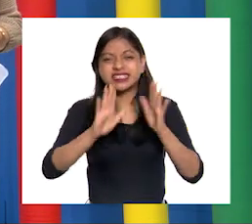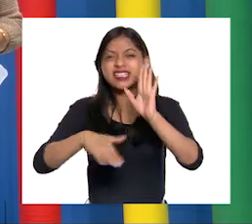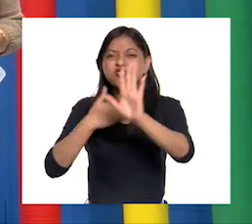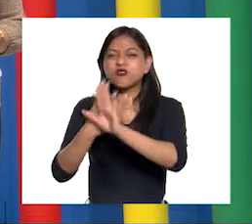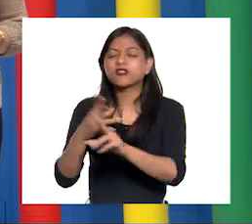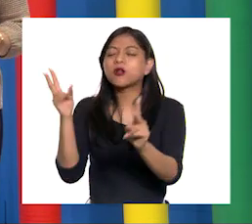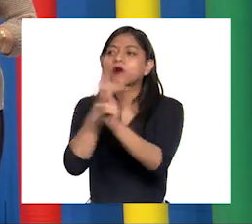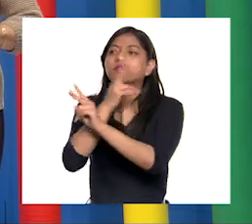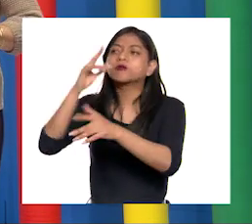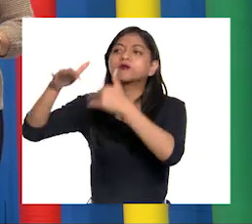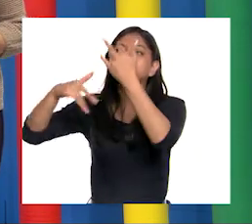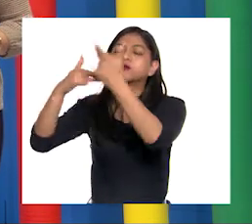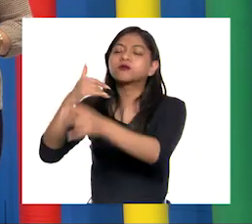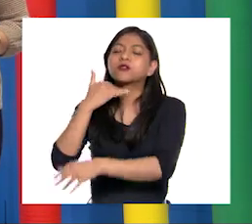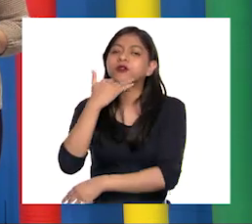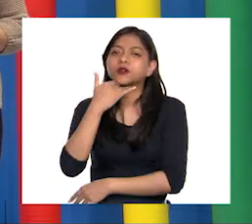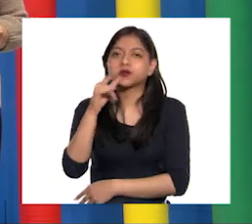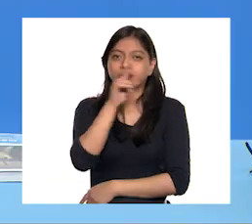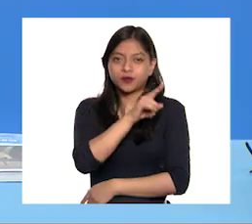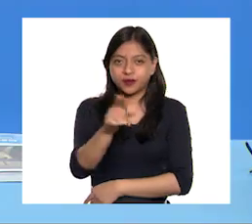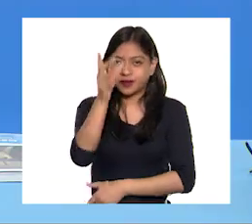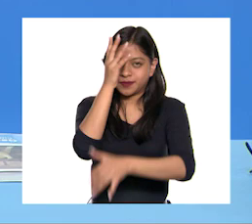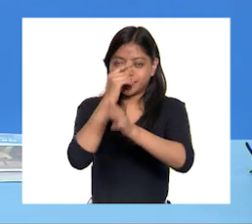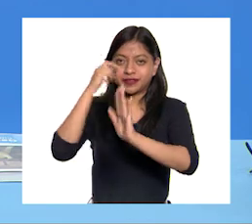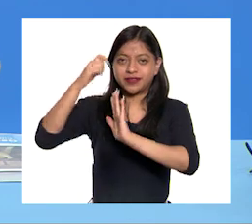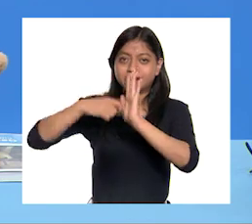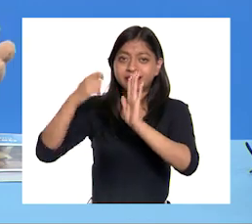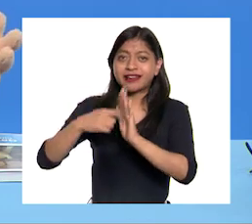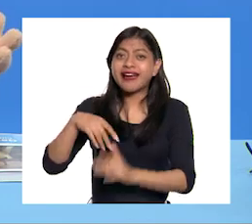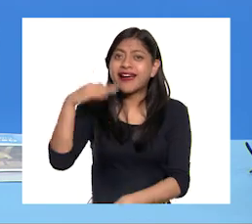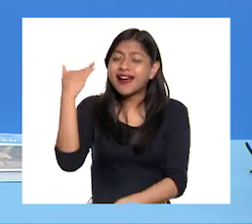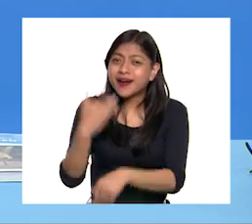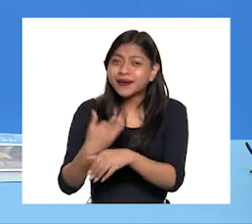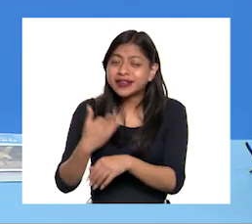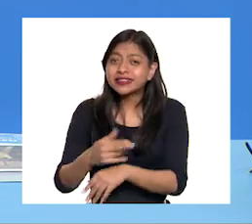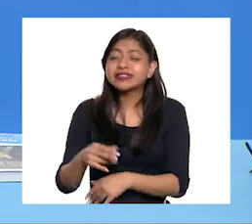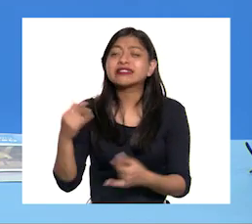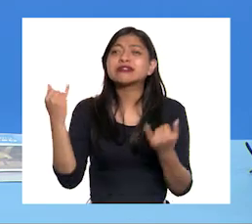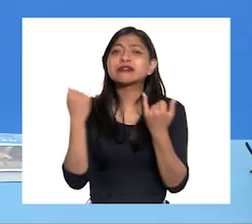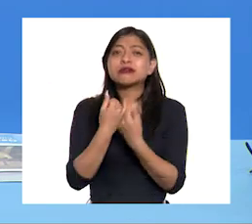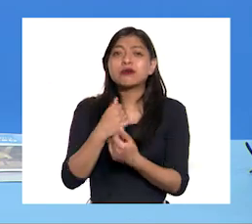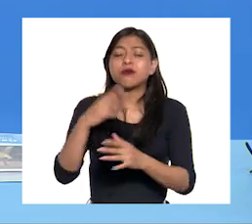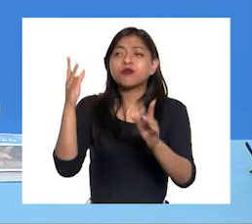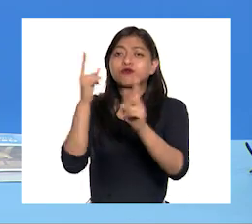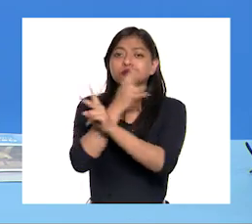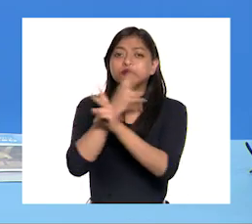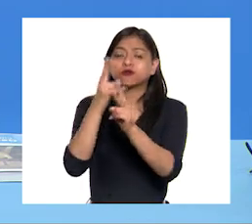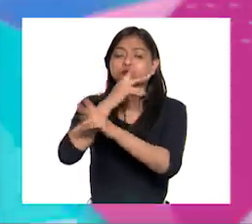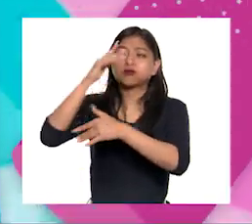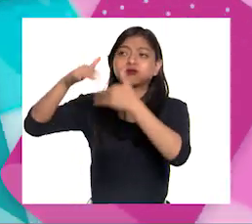aire con el siguiente video, chicas ¡No! ¡Ahora el aire! ¡Córrelo!